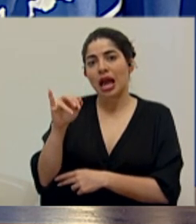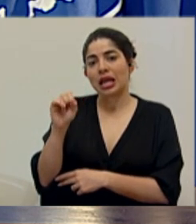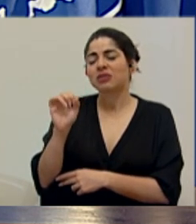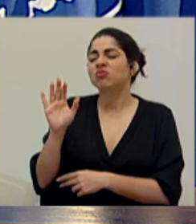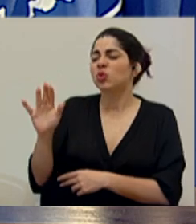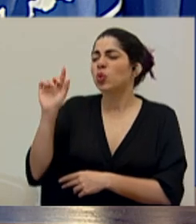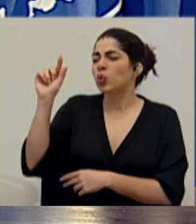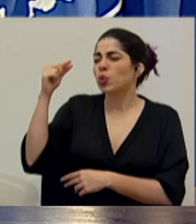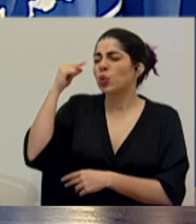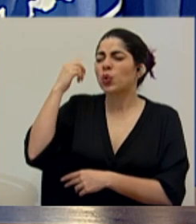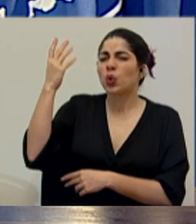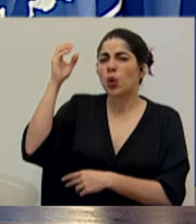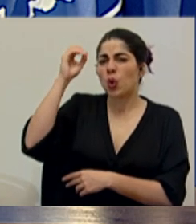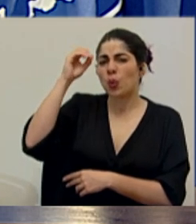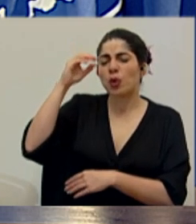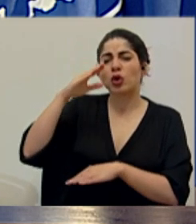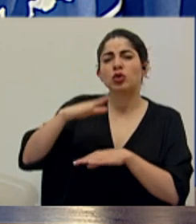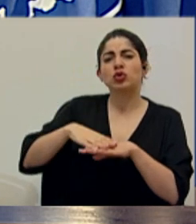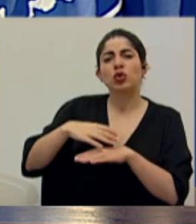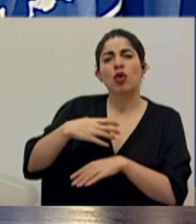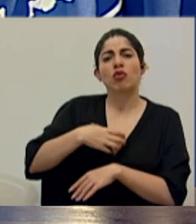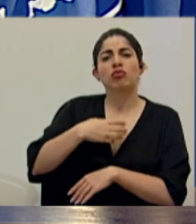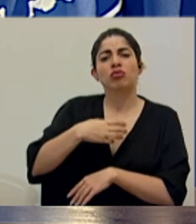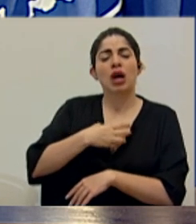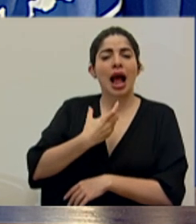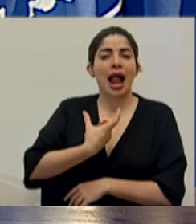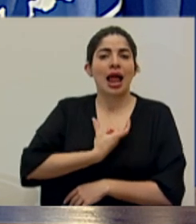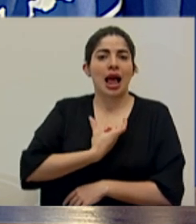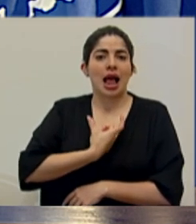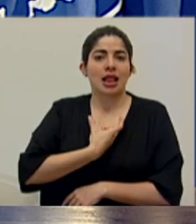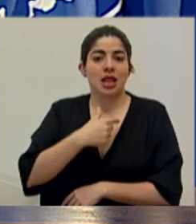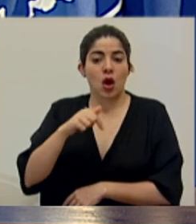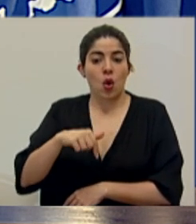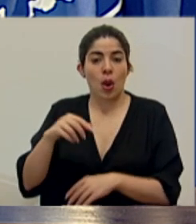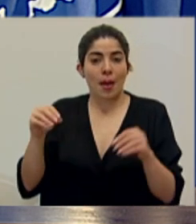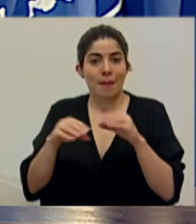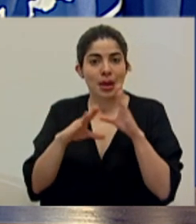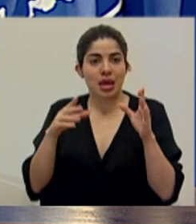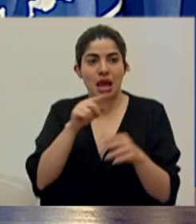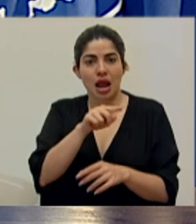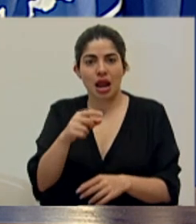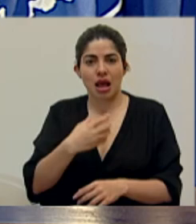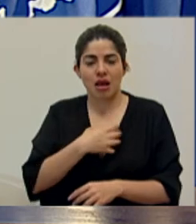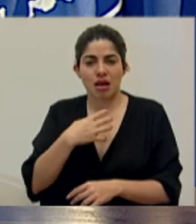gobierno con respecto a las manifestaciones de los alcaldes que hicieron hoy en horas de la mañana.